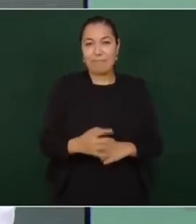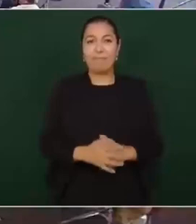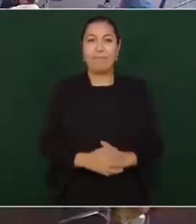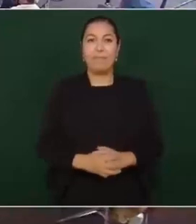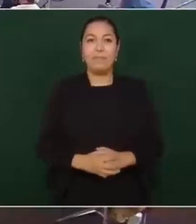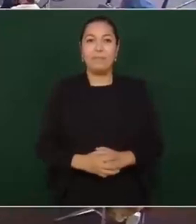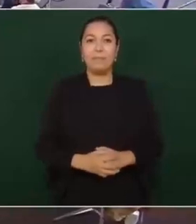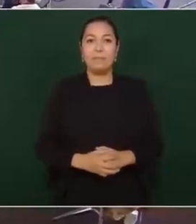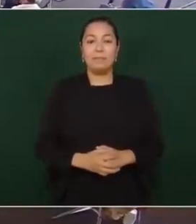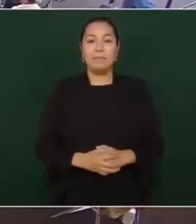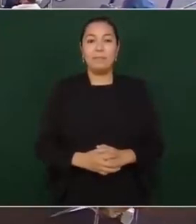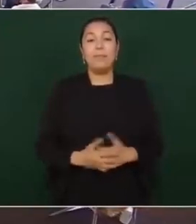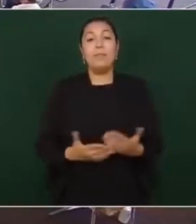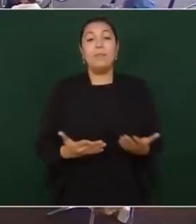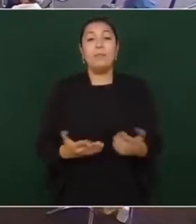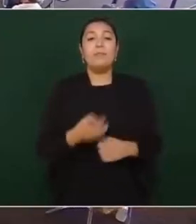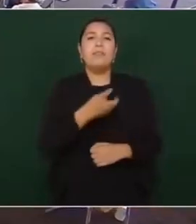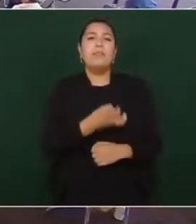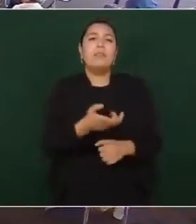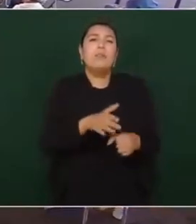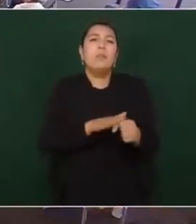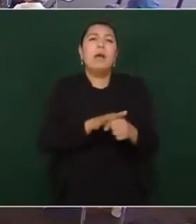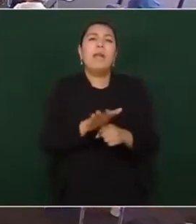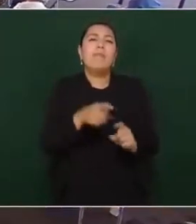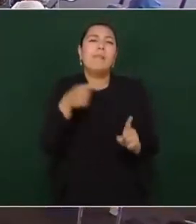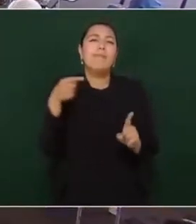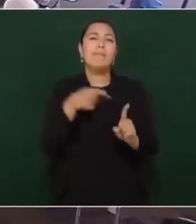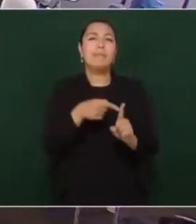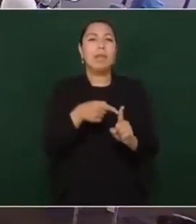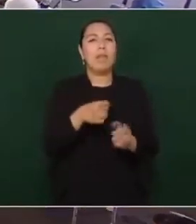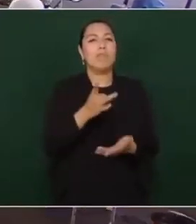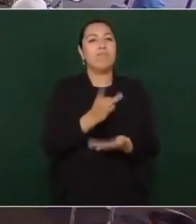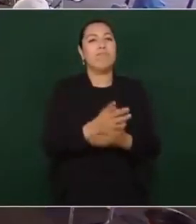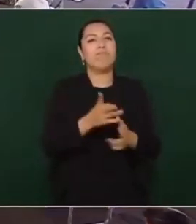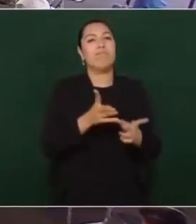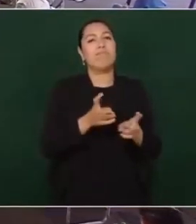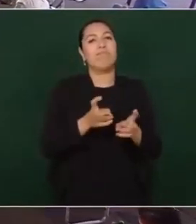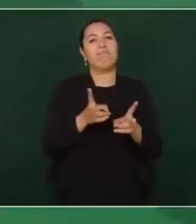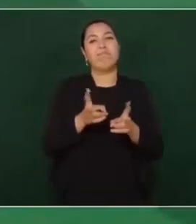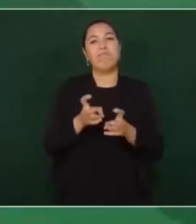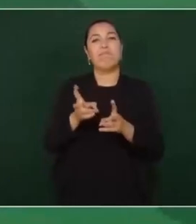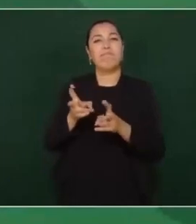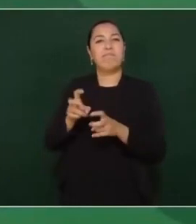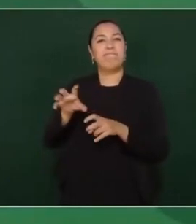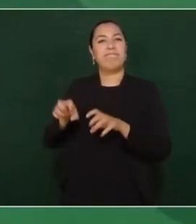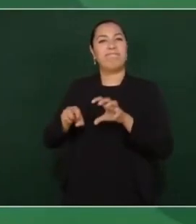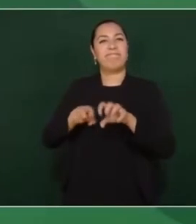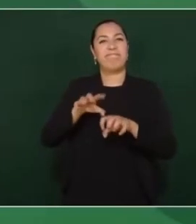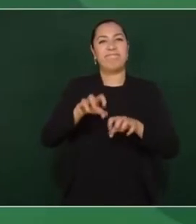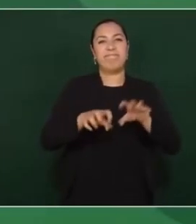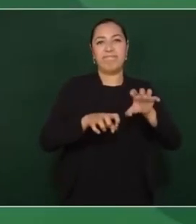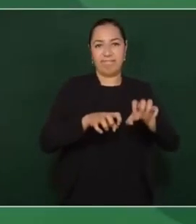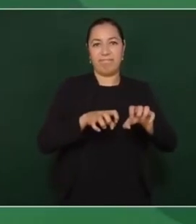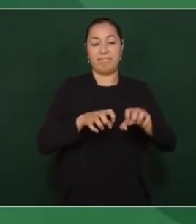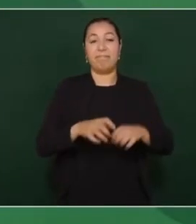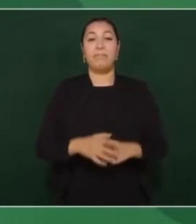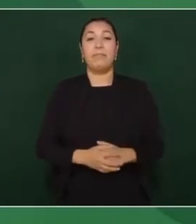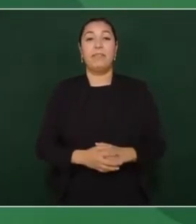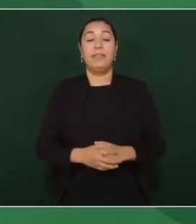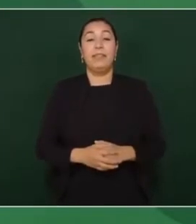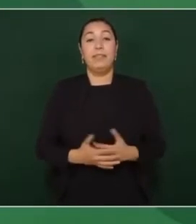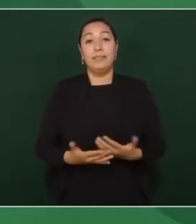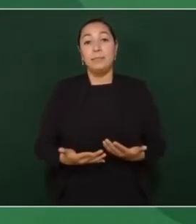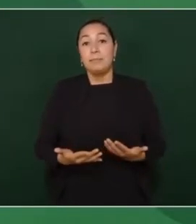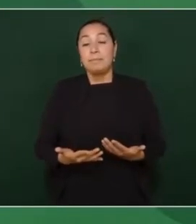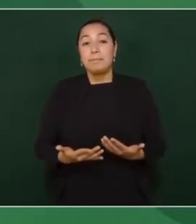Entonces, se dedicaron a robar, a saquear y